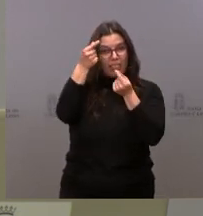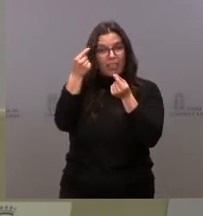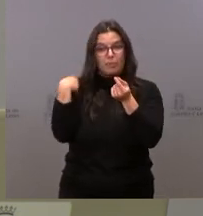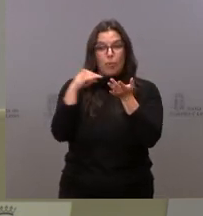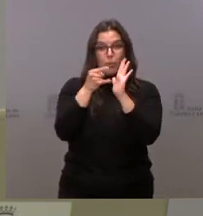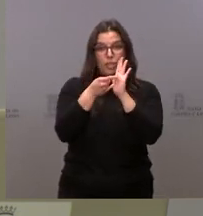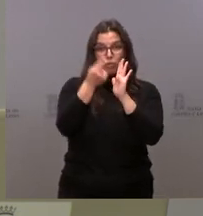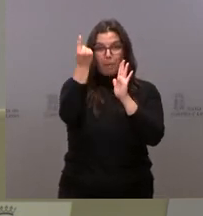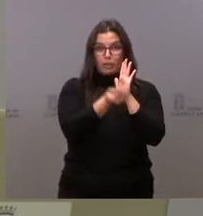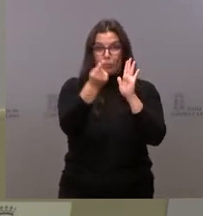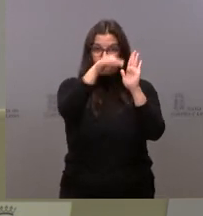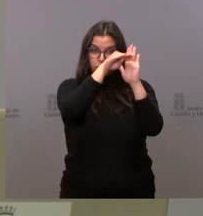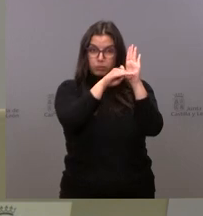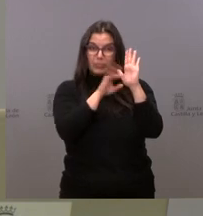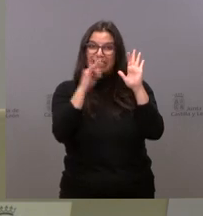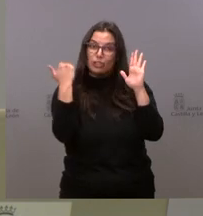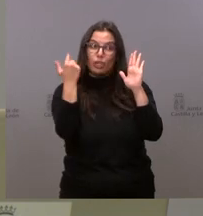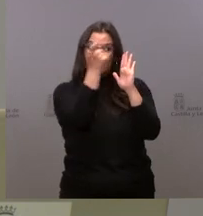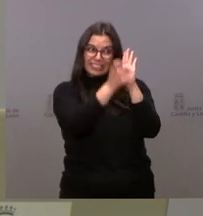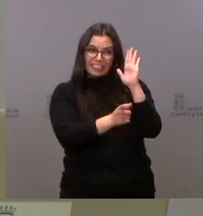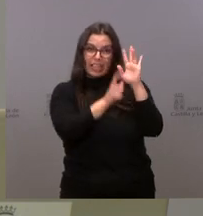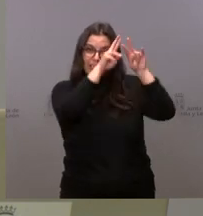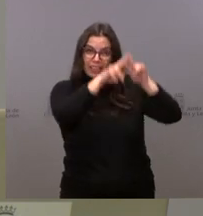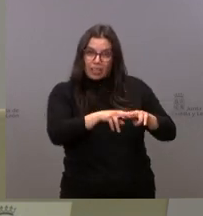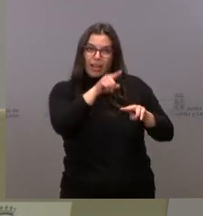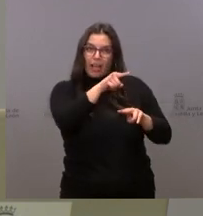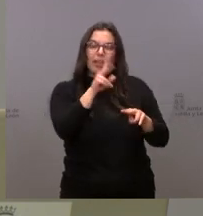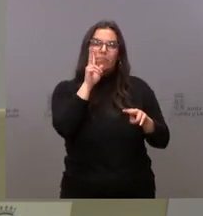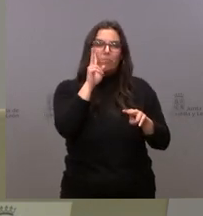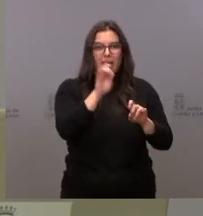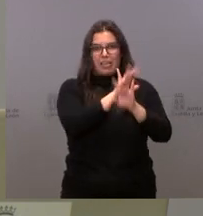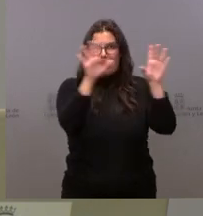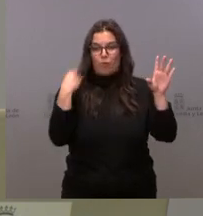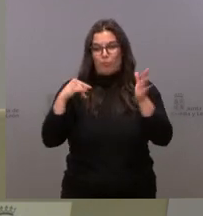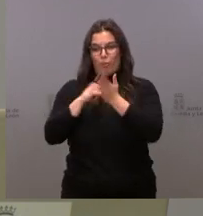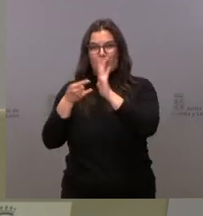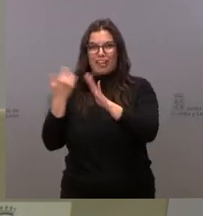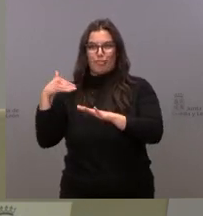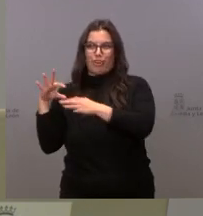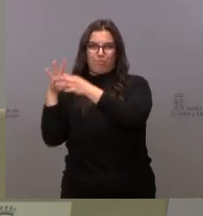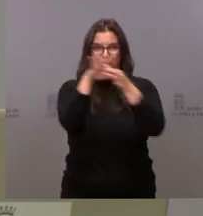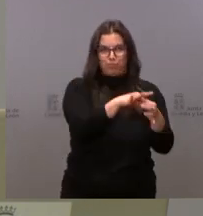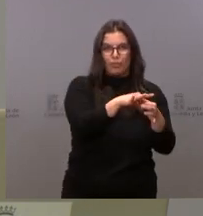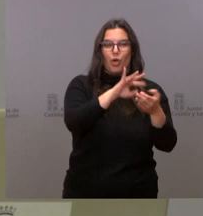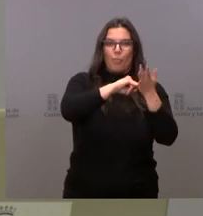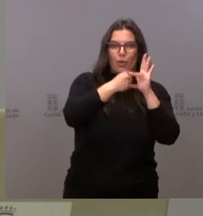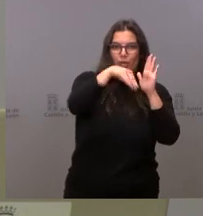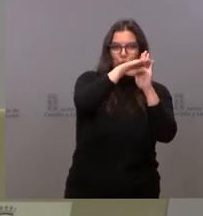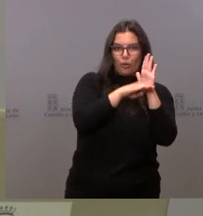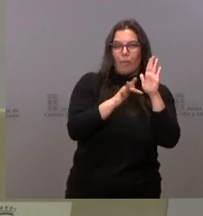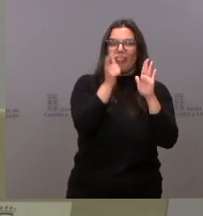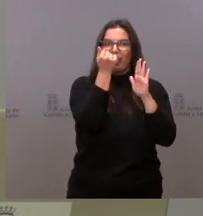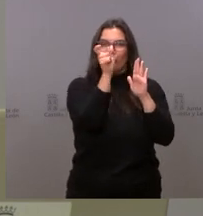presupuestos de la comunidad para Soria, verá que ahí está la huella muy clara de ese plan Soria con sus proyectos y con sus dotaciones